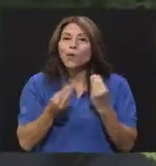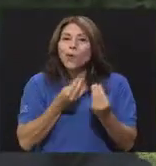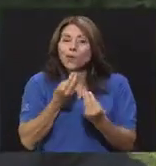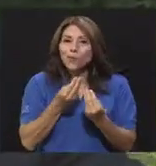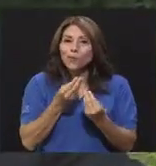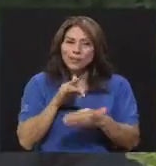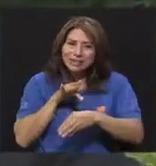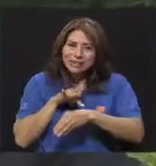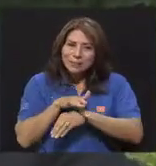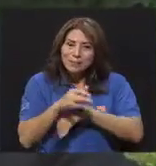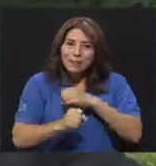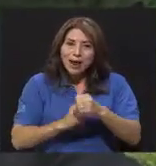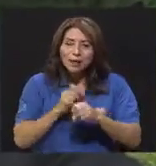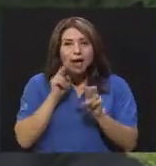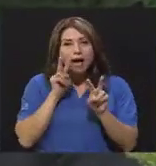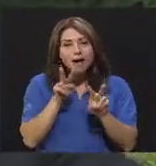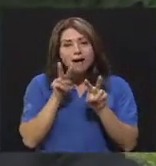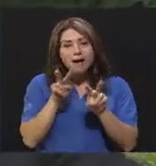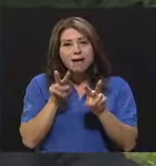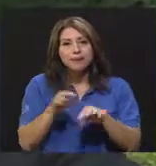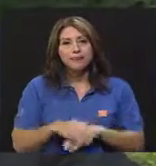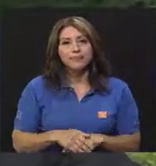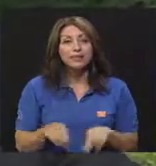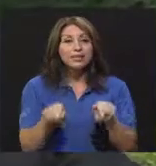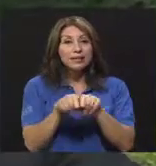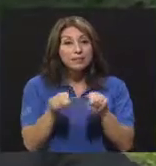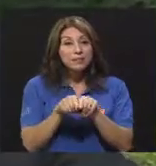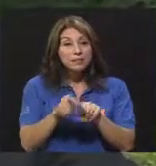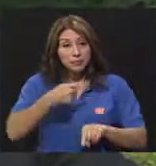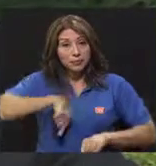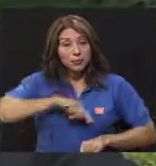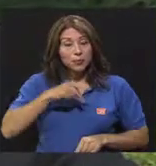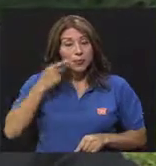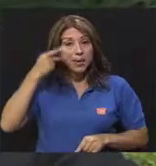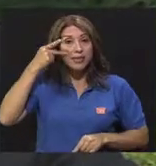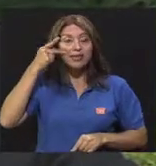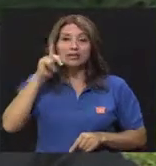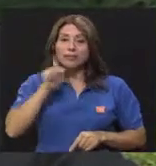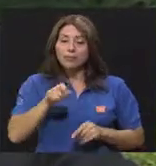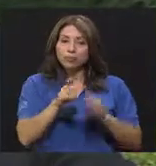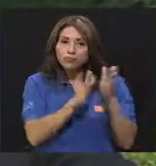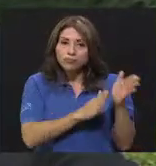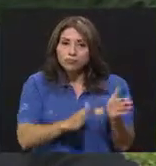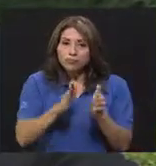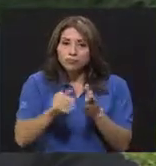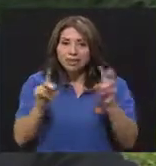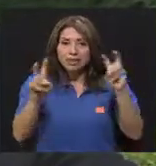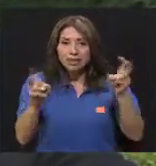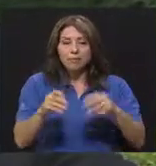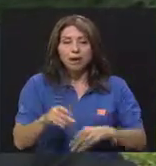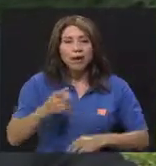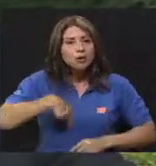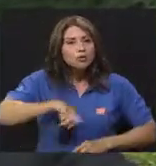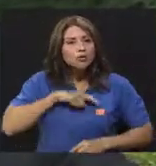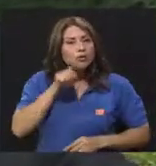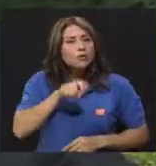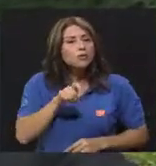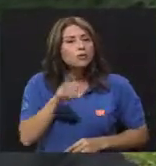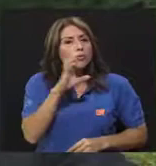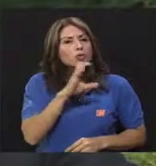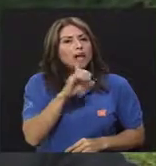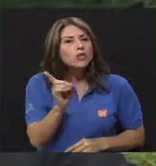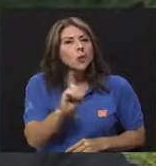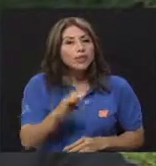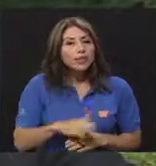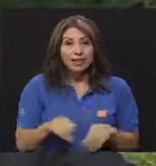Lo otro es que los padres tenemos que prepararnos en este tema, entonces tenemos que buscar dónde prepararnos. El Estado